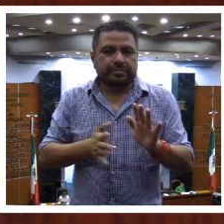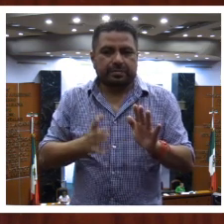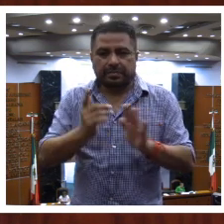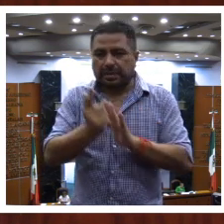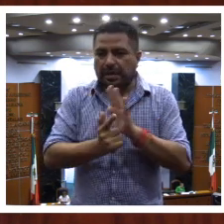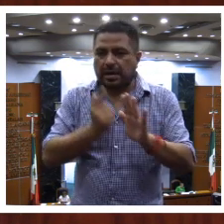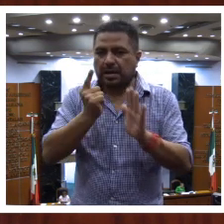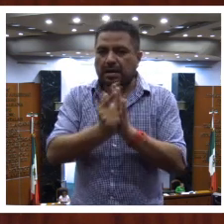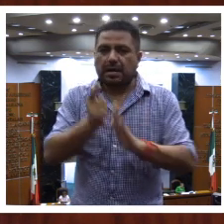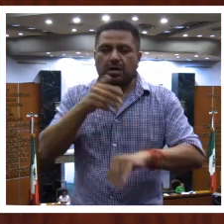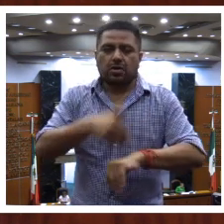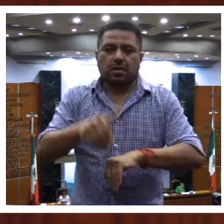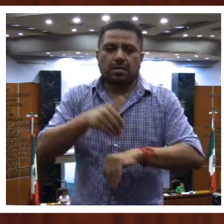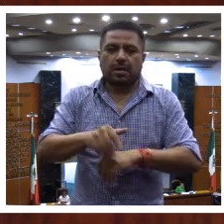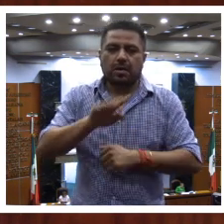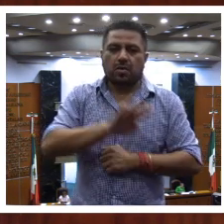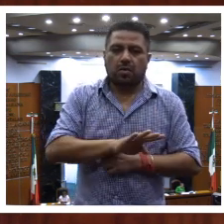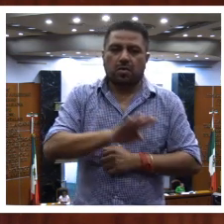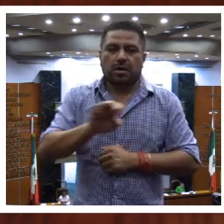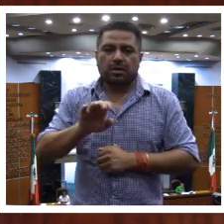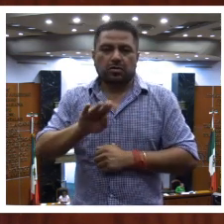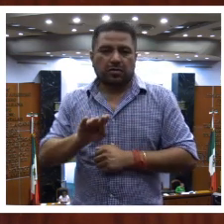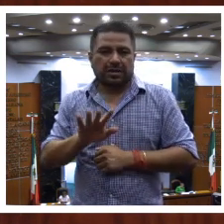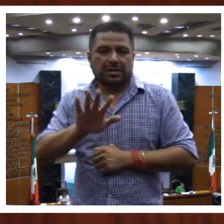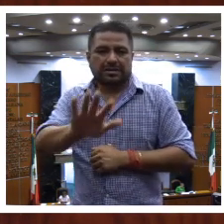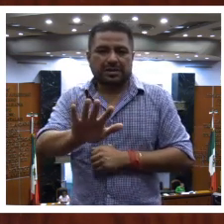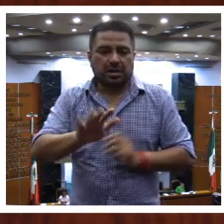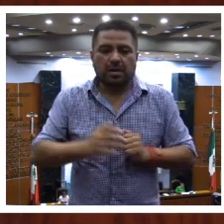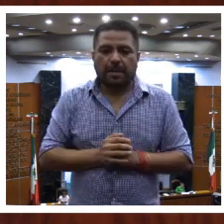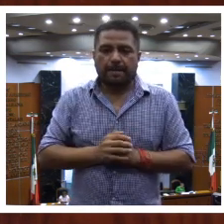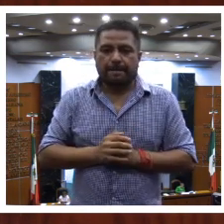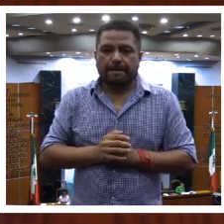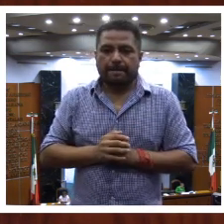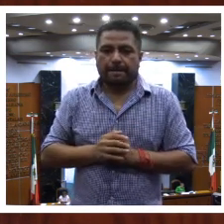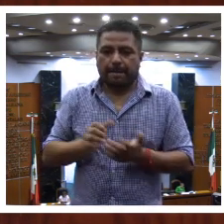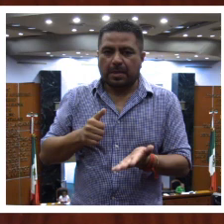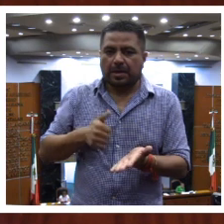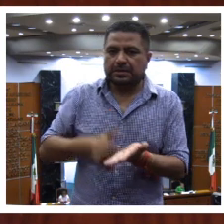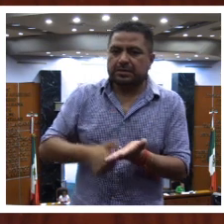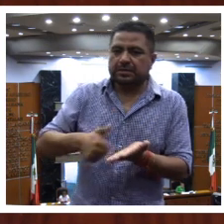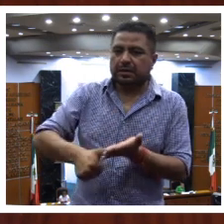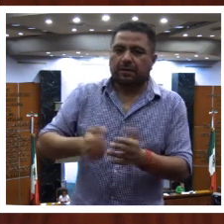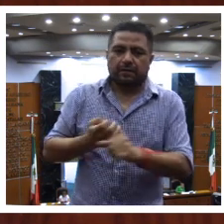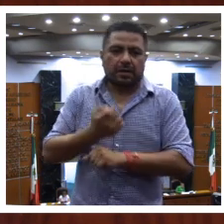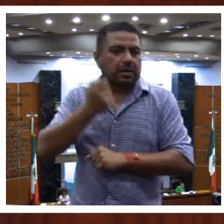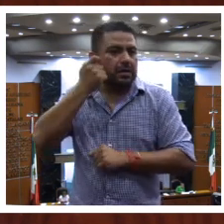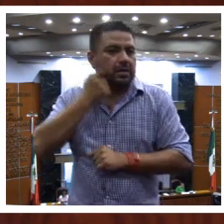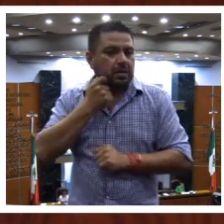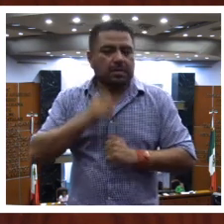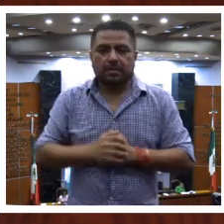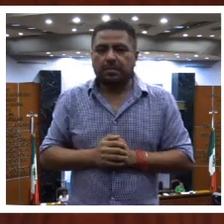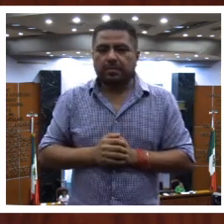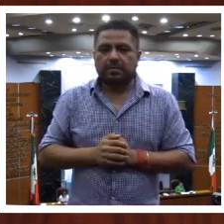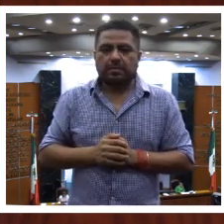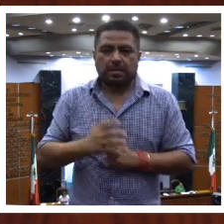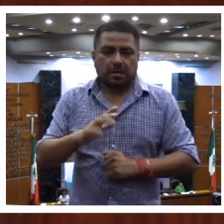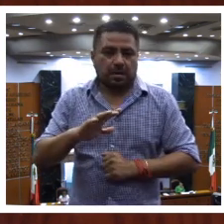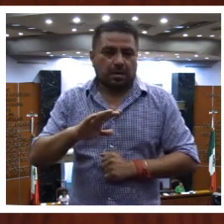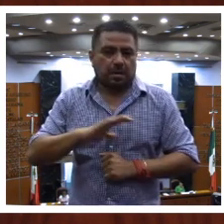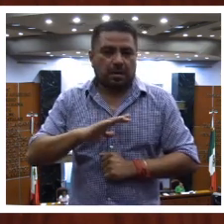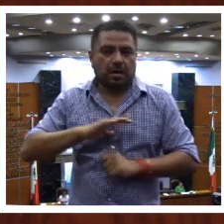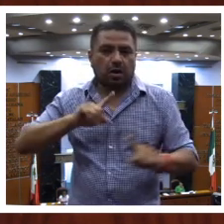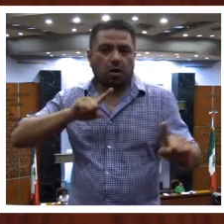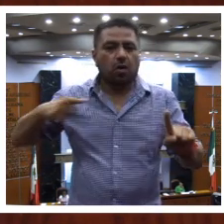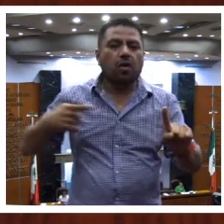Ley Número 495 del Registro Civil del Estado de Guerrero tiene por